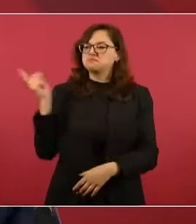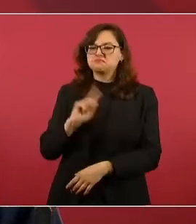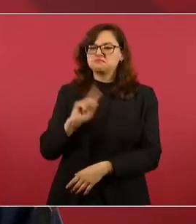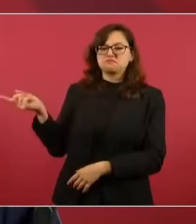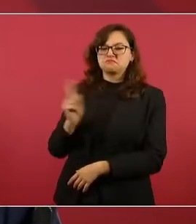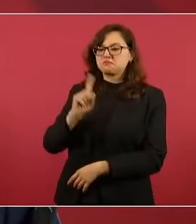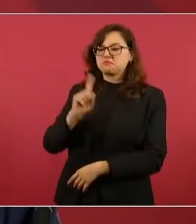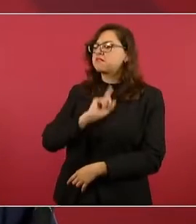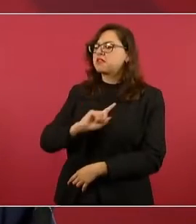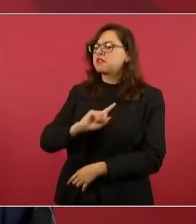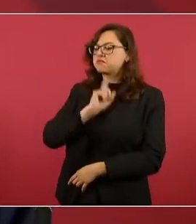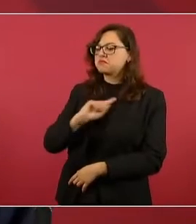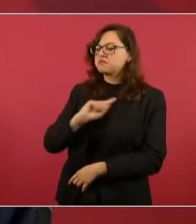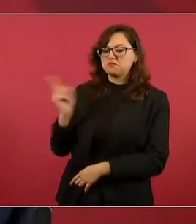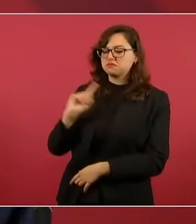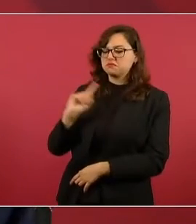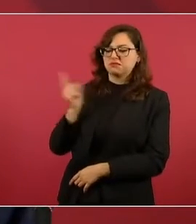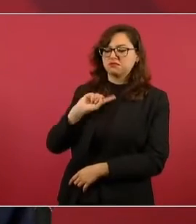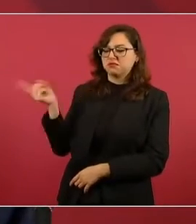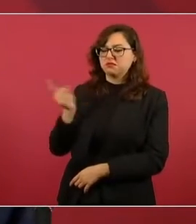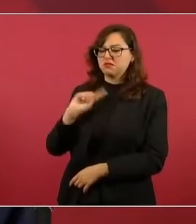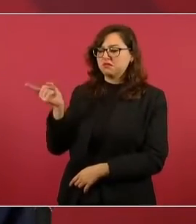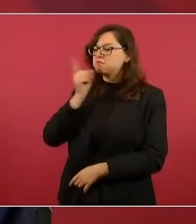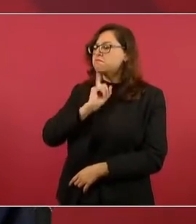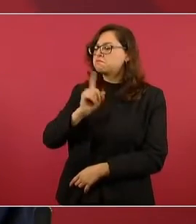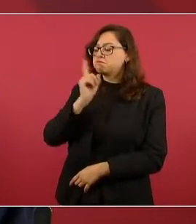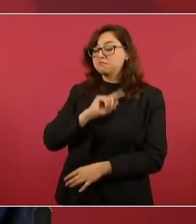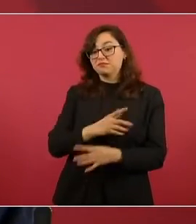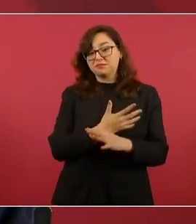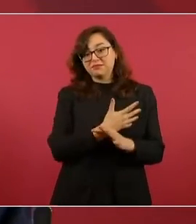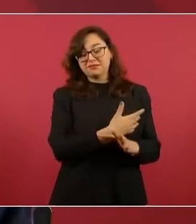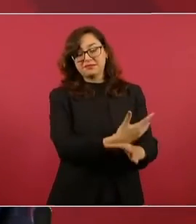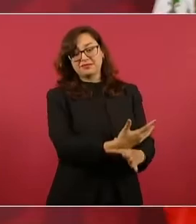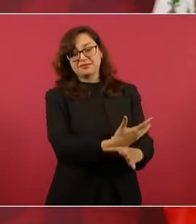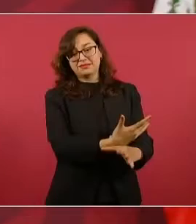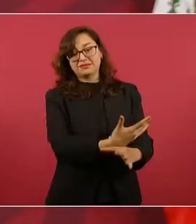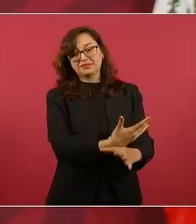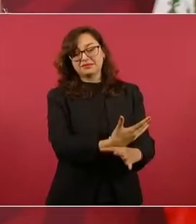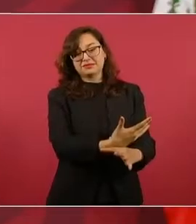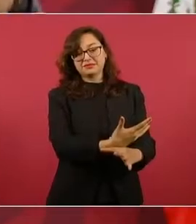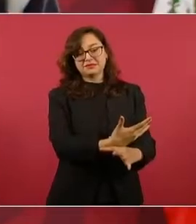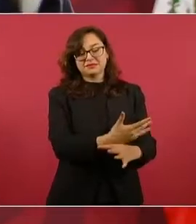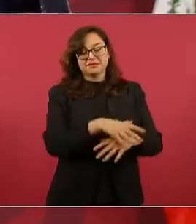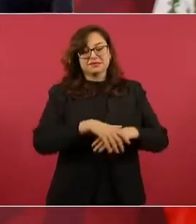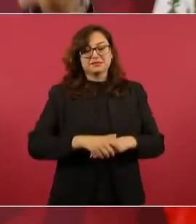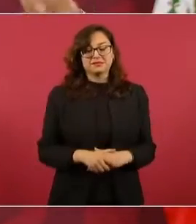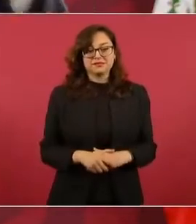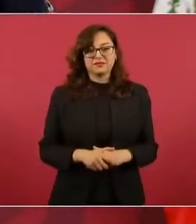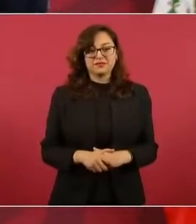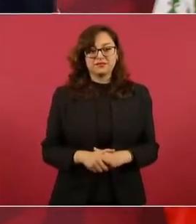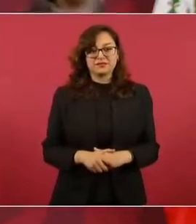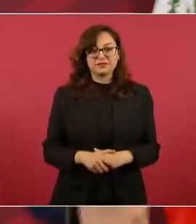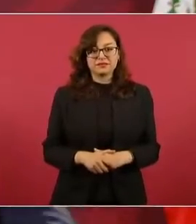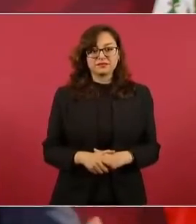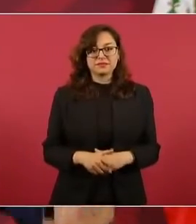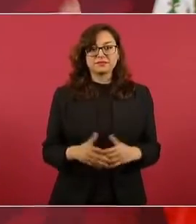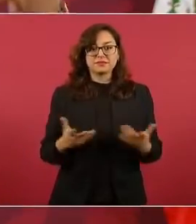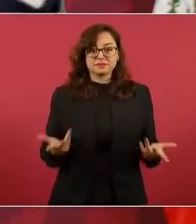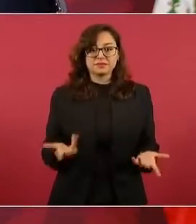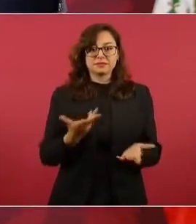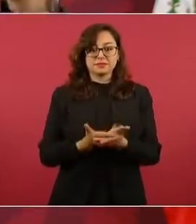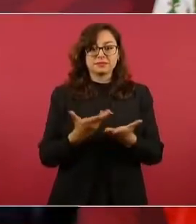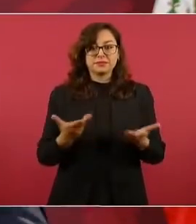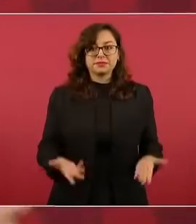y ahora que estamos haciendo la convocatoria porque queremos